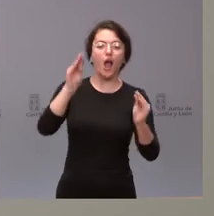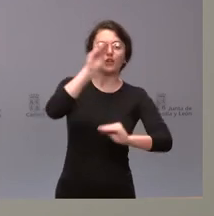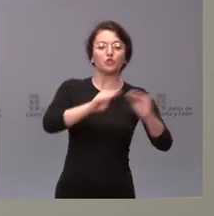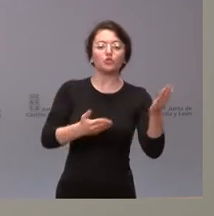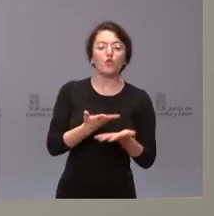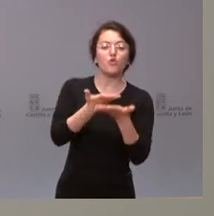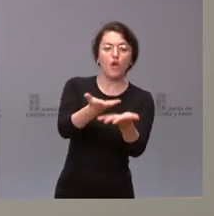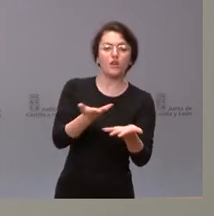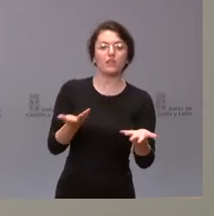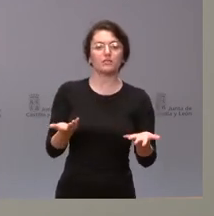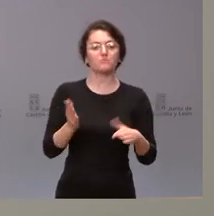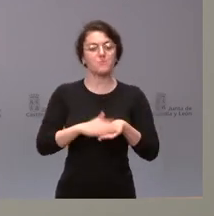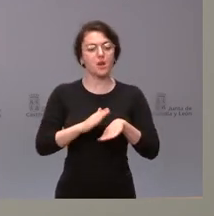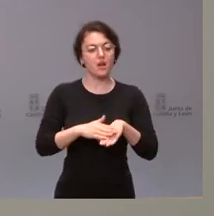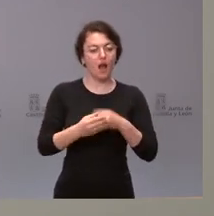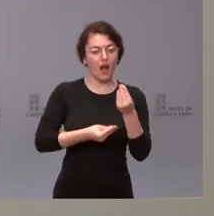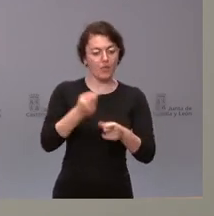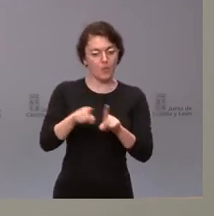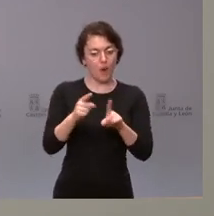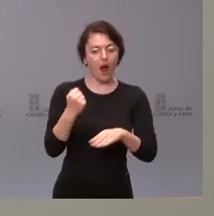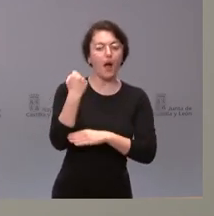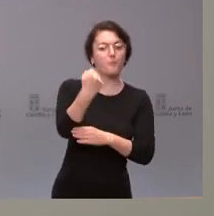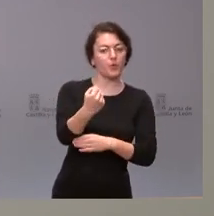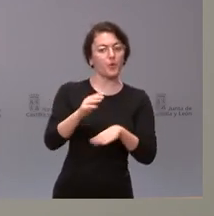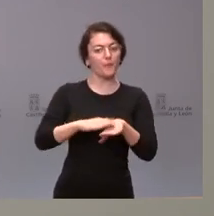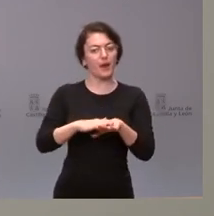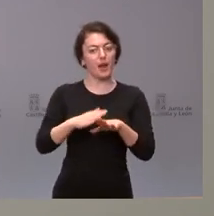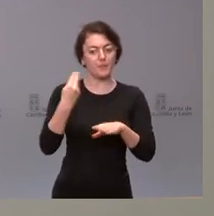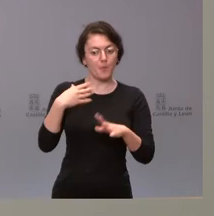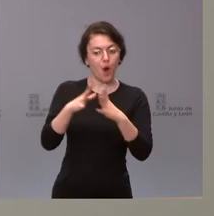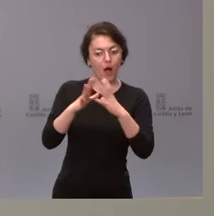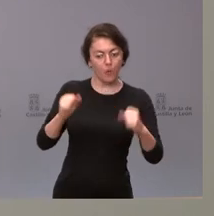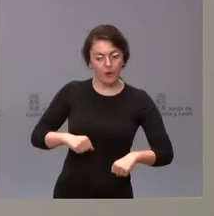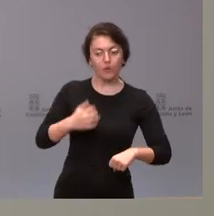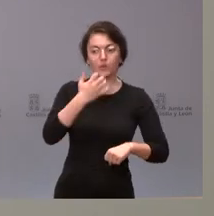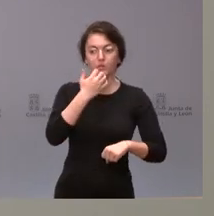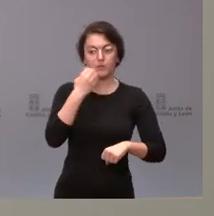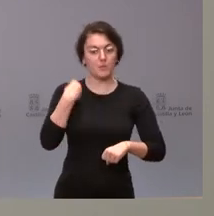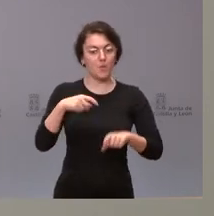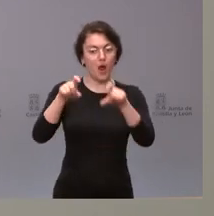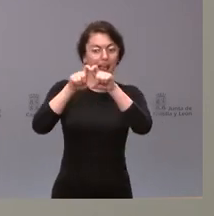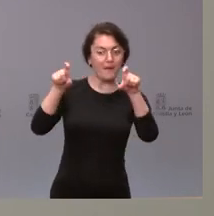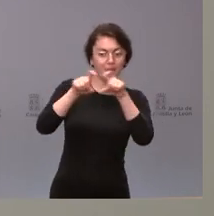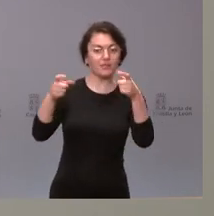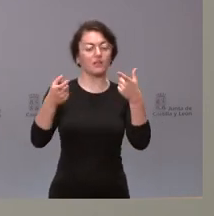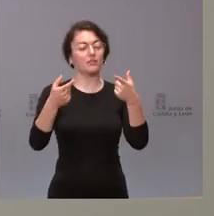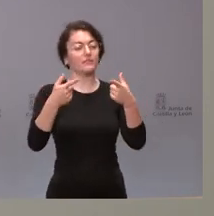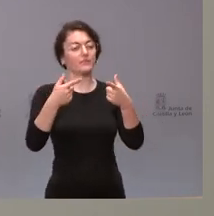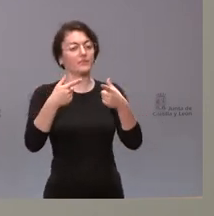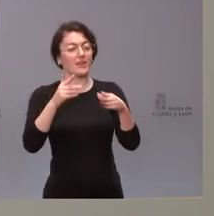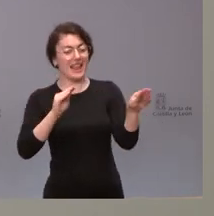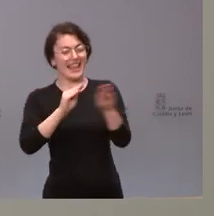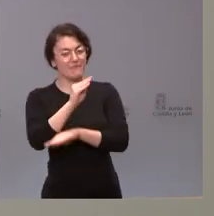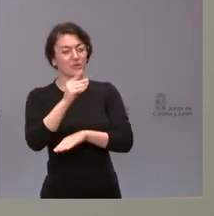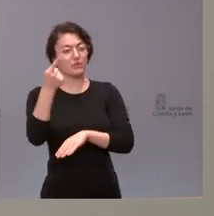ofrecer resoluciones, a tener una posición de apoyo al acuerdo que deseamos que hubiera entre empresarios, inversores y trabajadores en